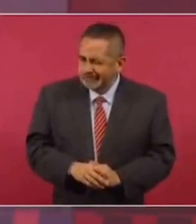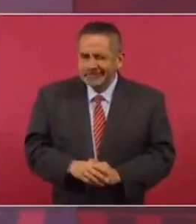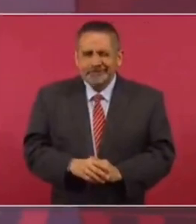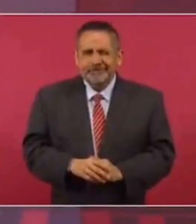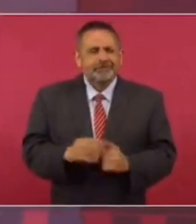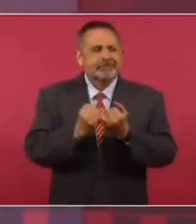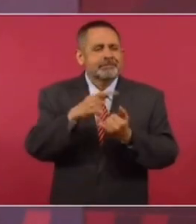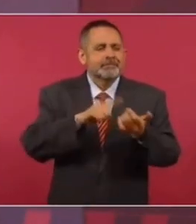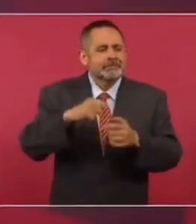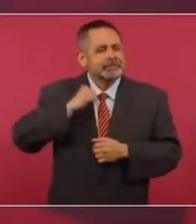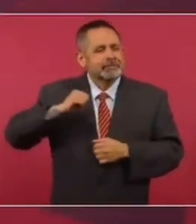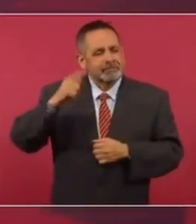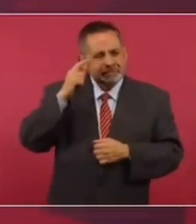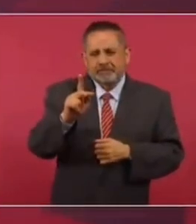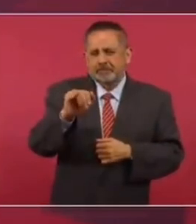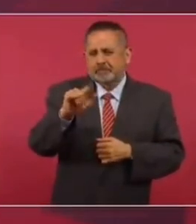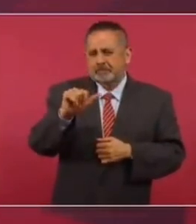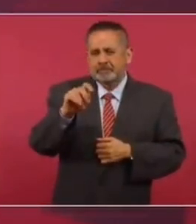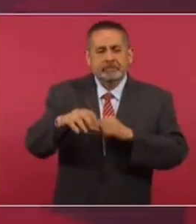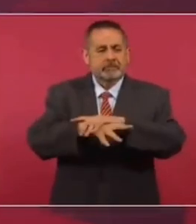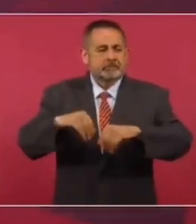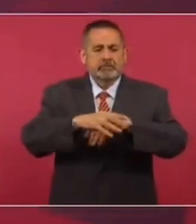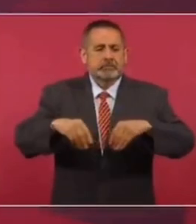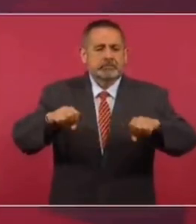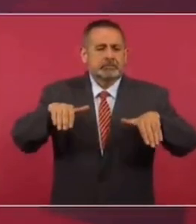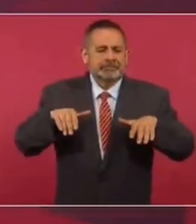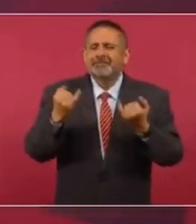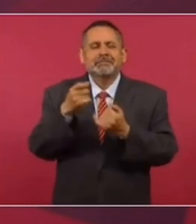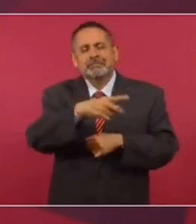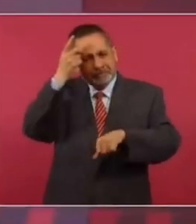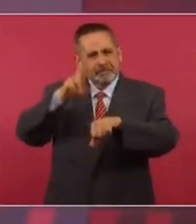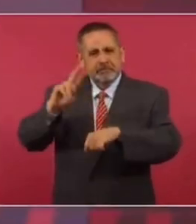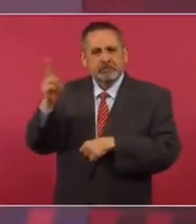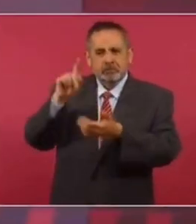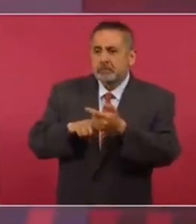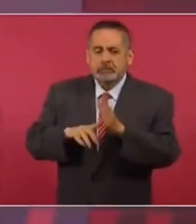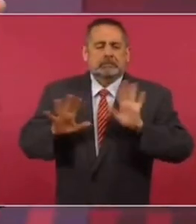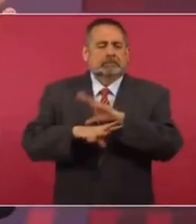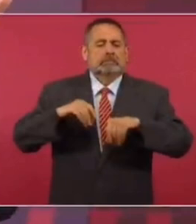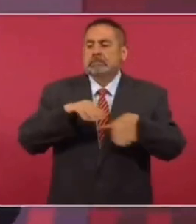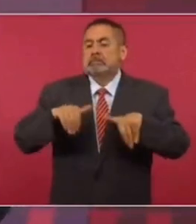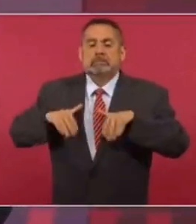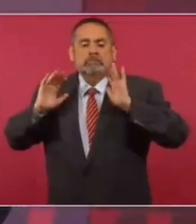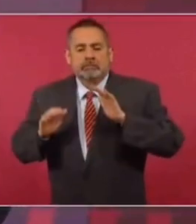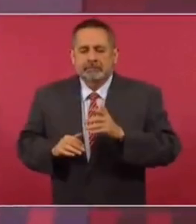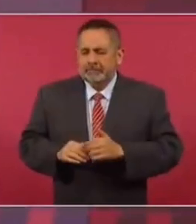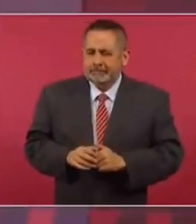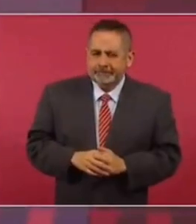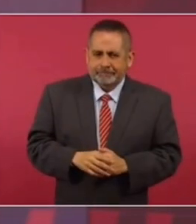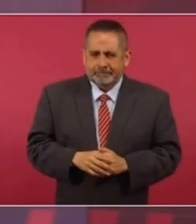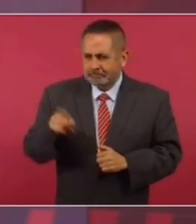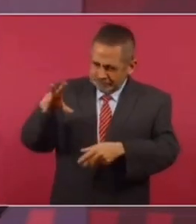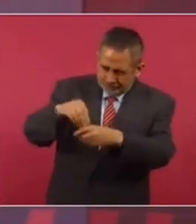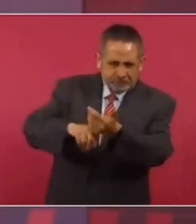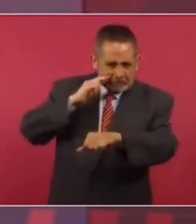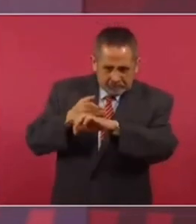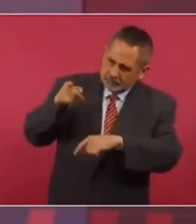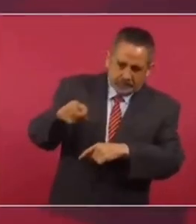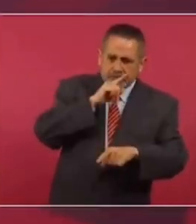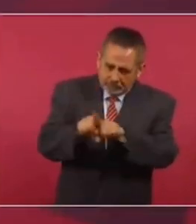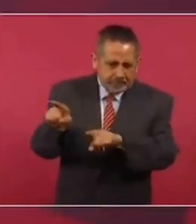Como Poncio Pilatos, el rector, se lavó las manos. Pero claro que está metido, ¿no?